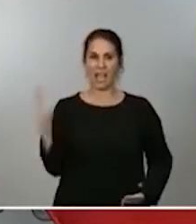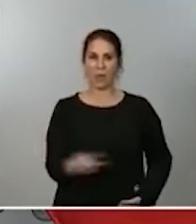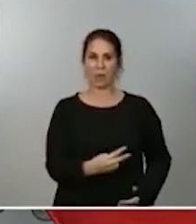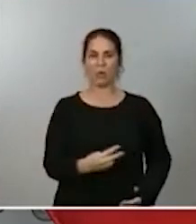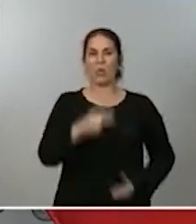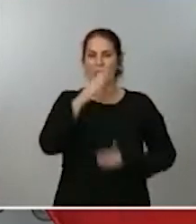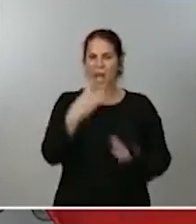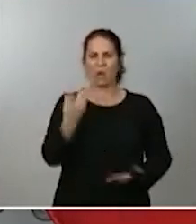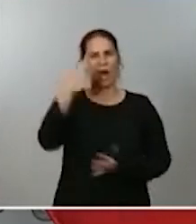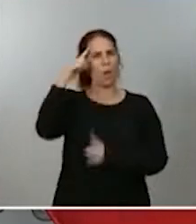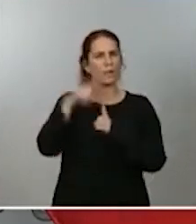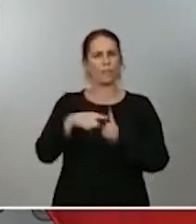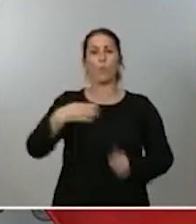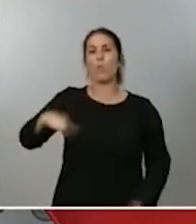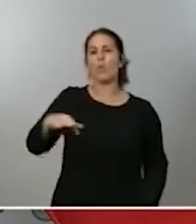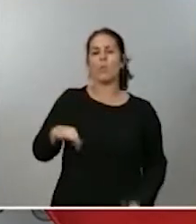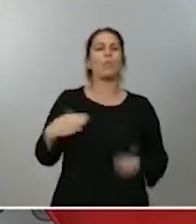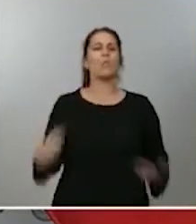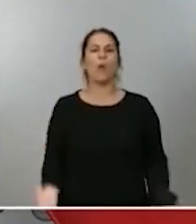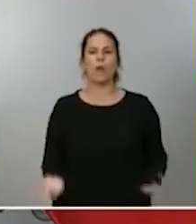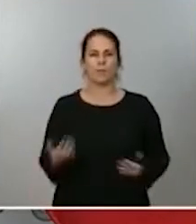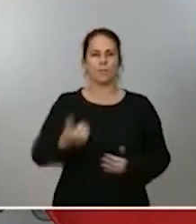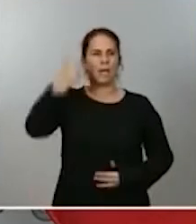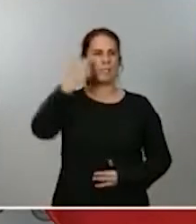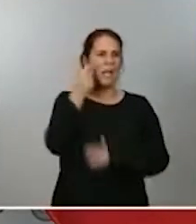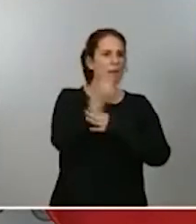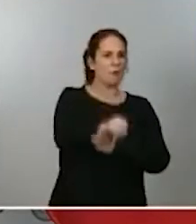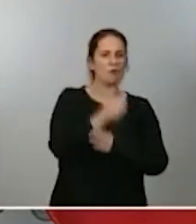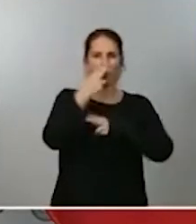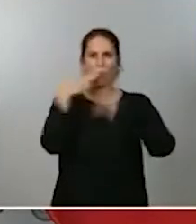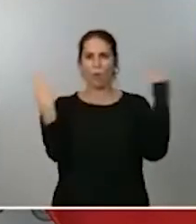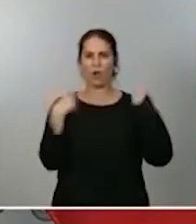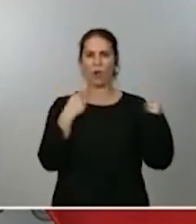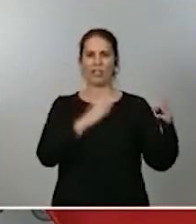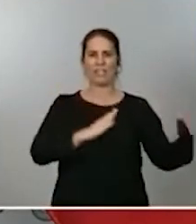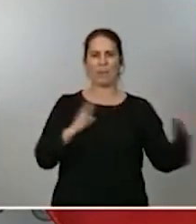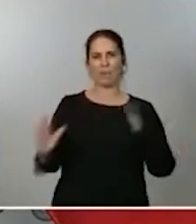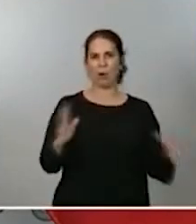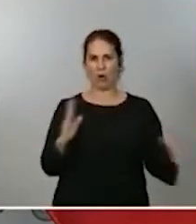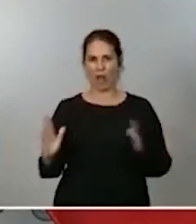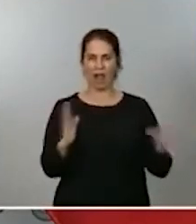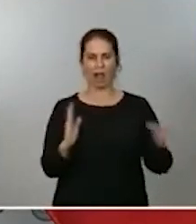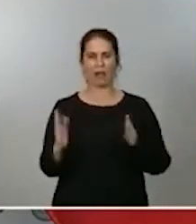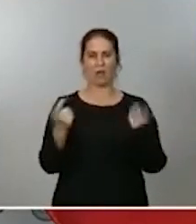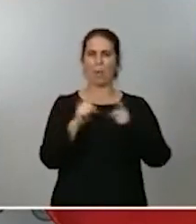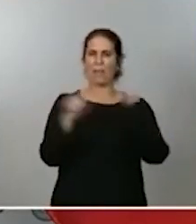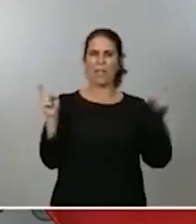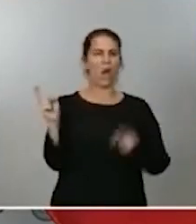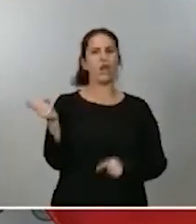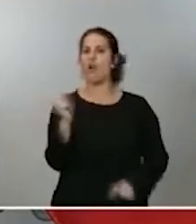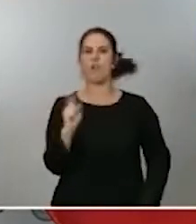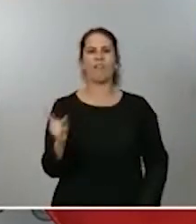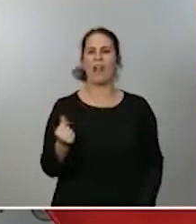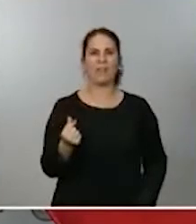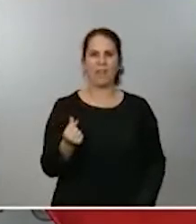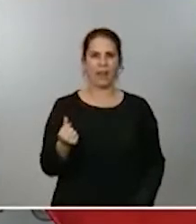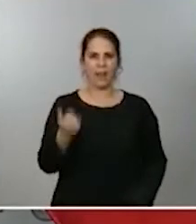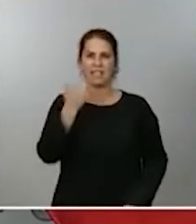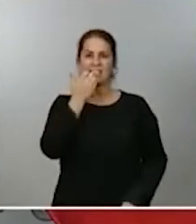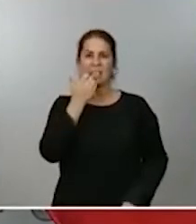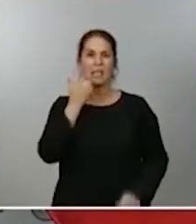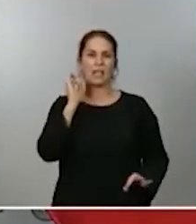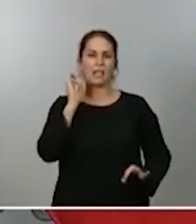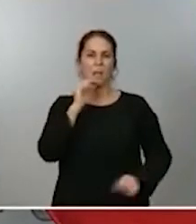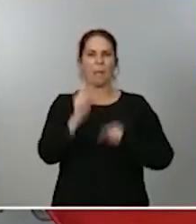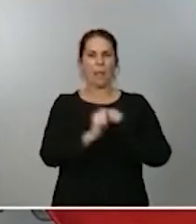objetivo ofrecer apoyo público temporal a compañías no financieras que estén afectadas por la pandemia y